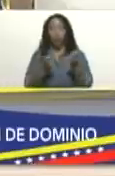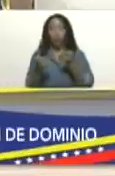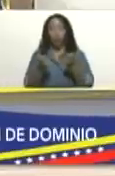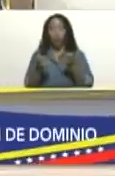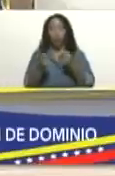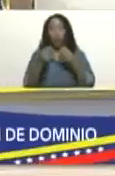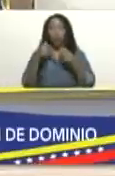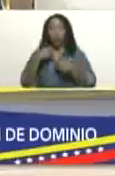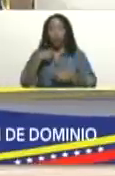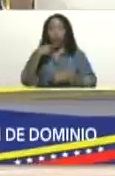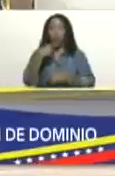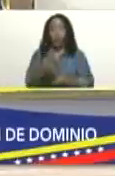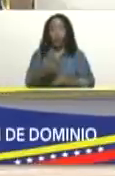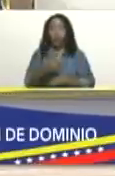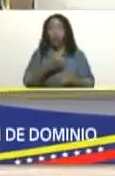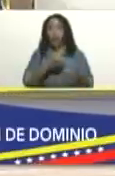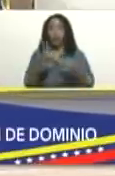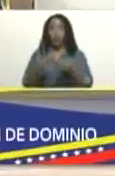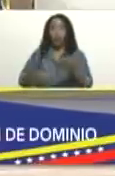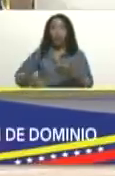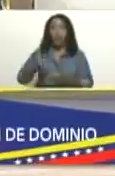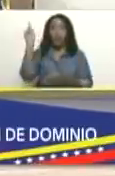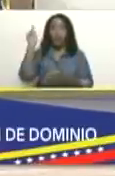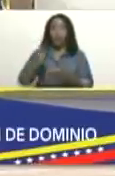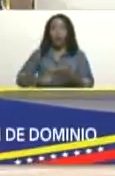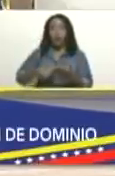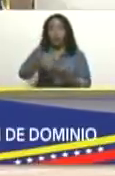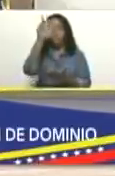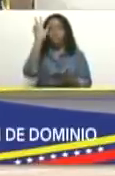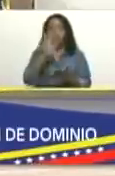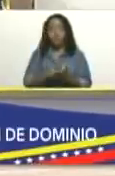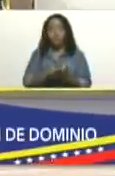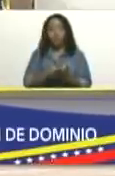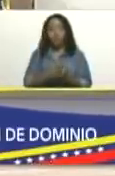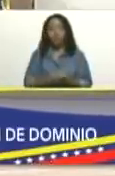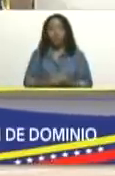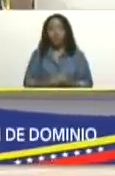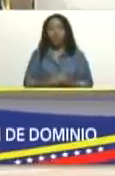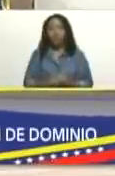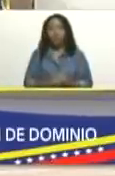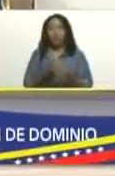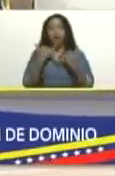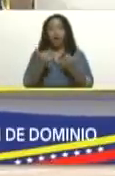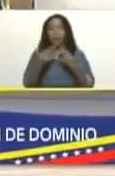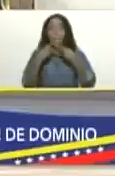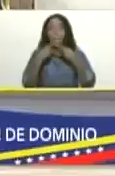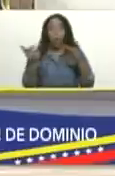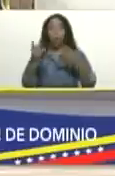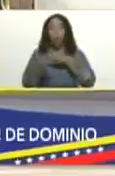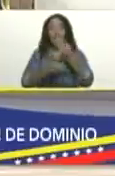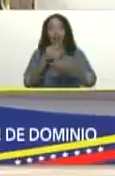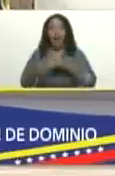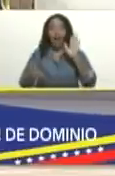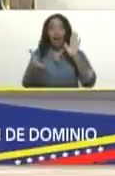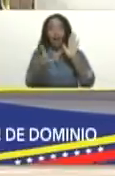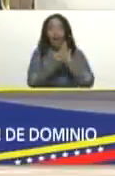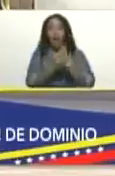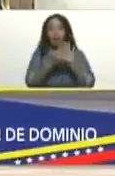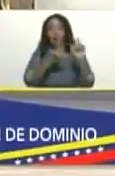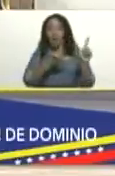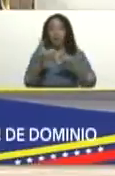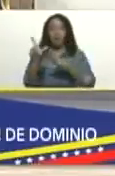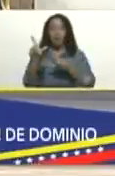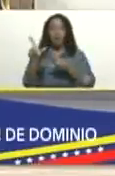debatido ha sido aprobada ha sido firmada y va a ser publicada para que sea ley orgánica